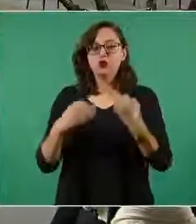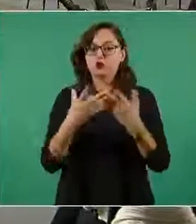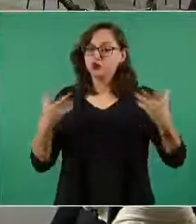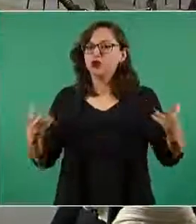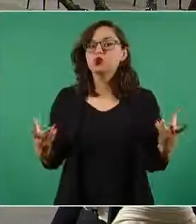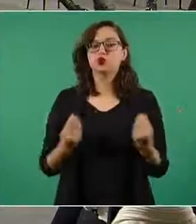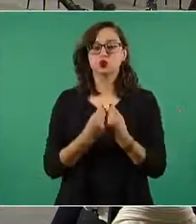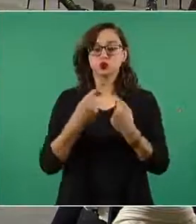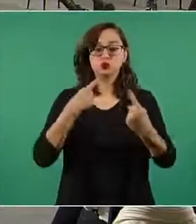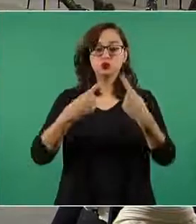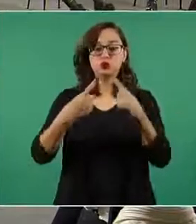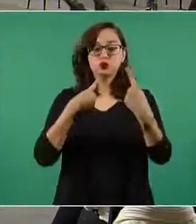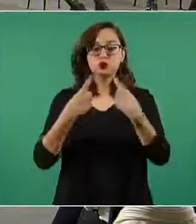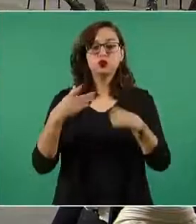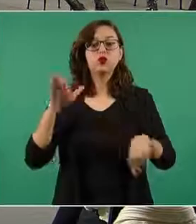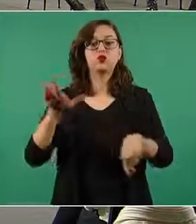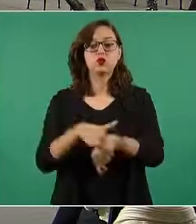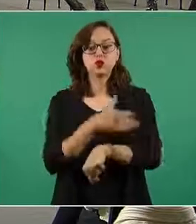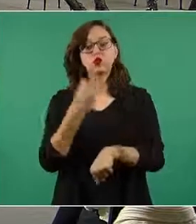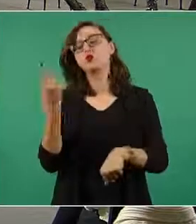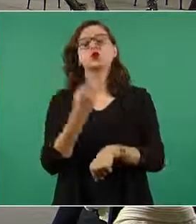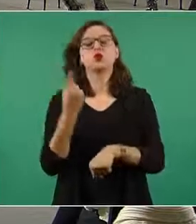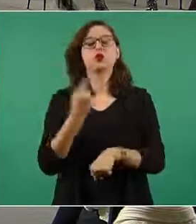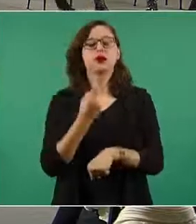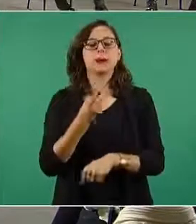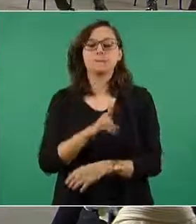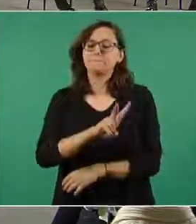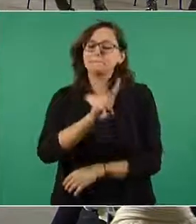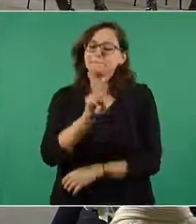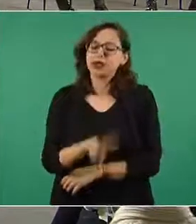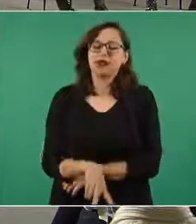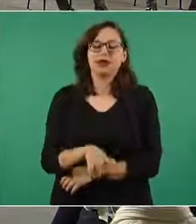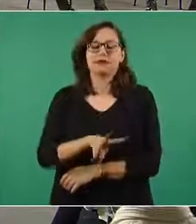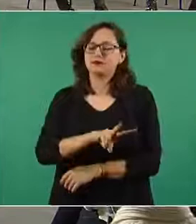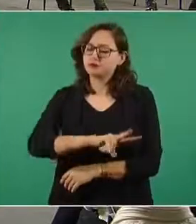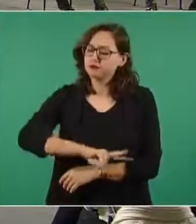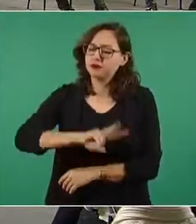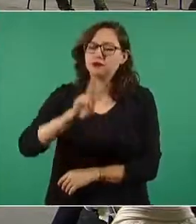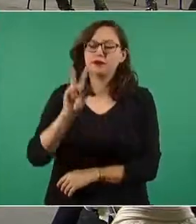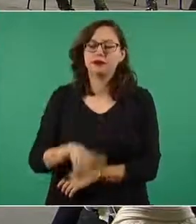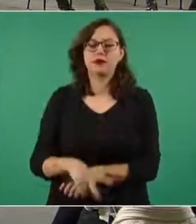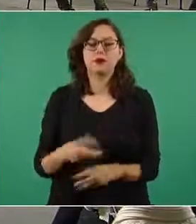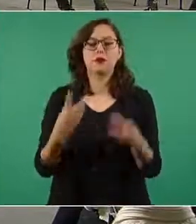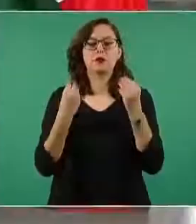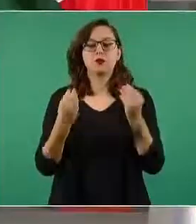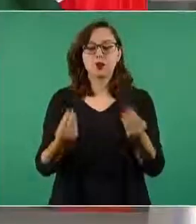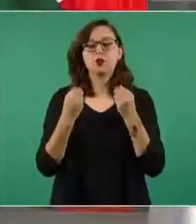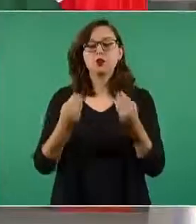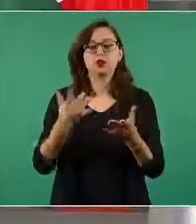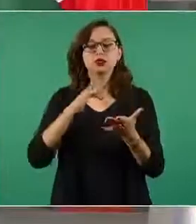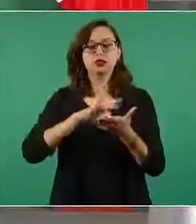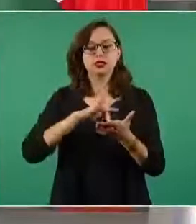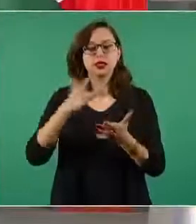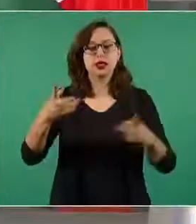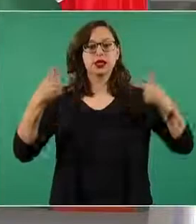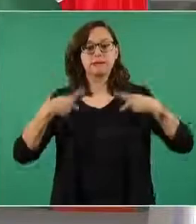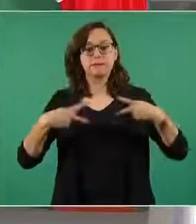se adquirieron y quiero agradecer mucho a los habitantes de